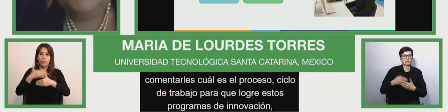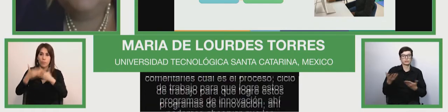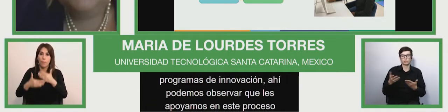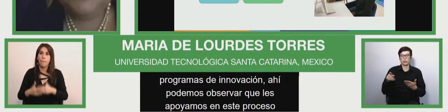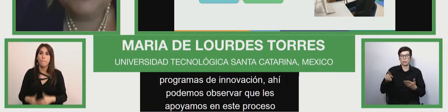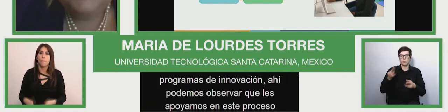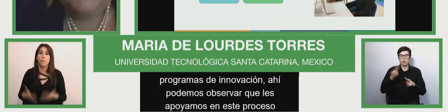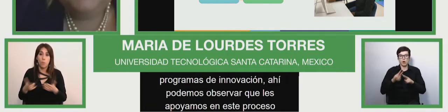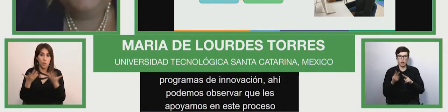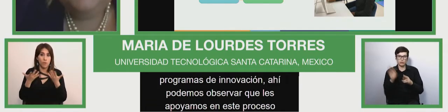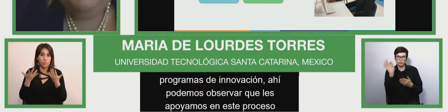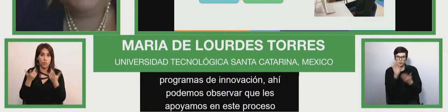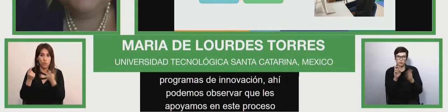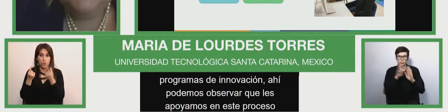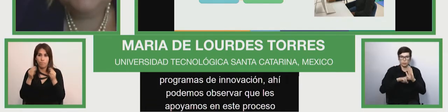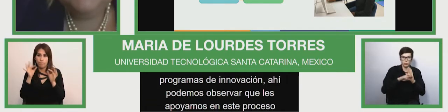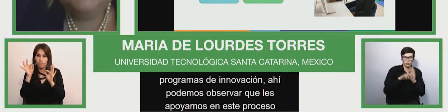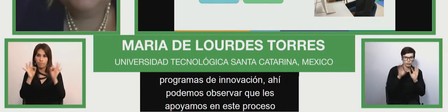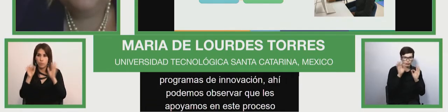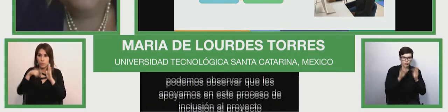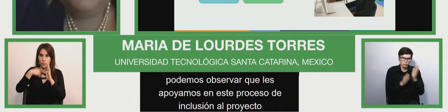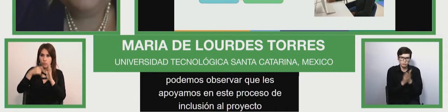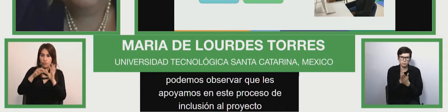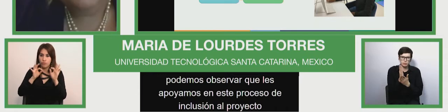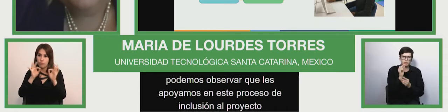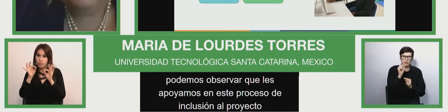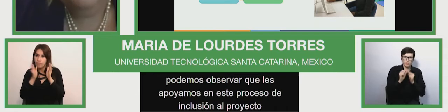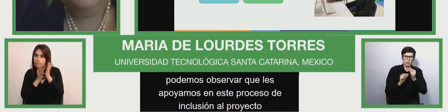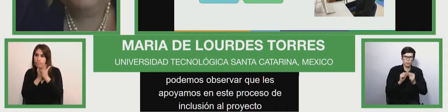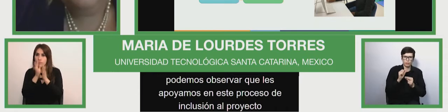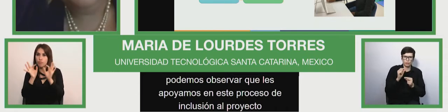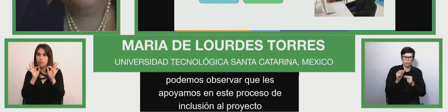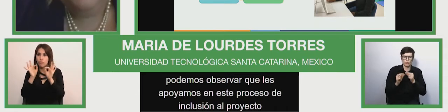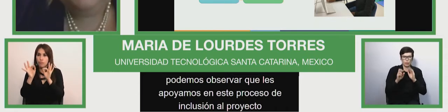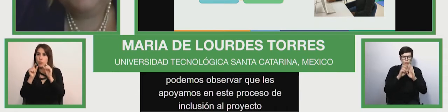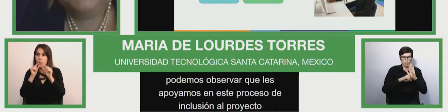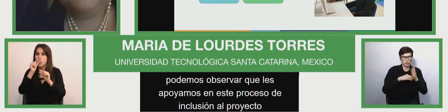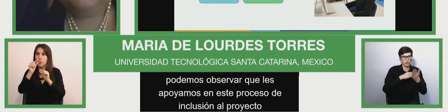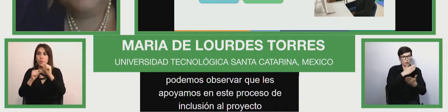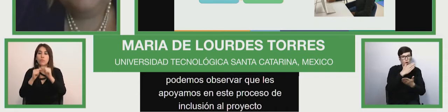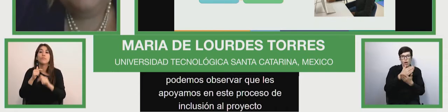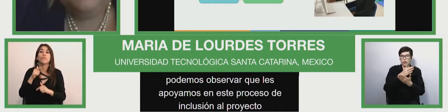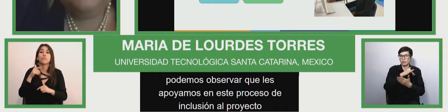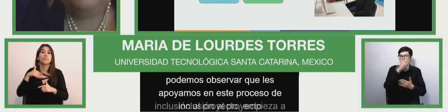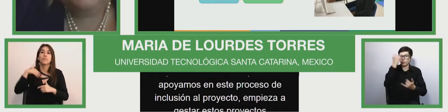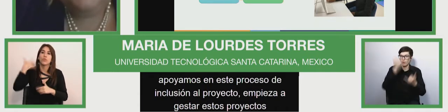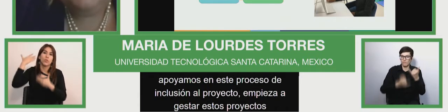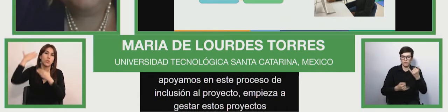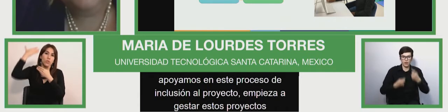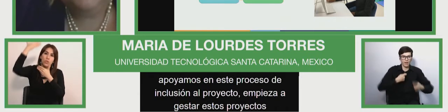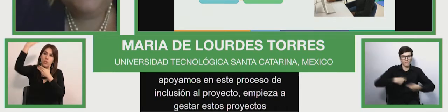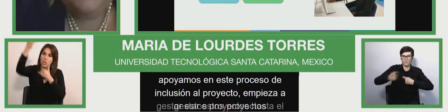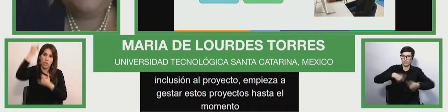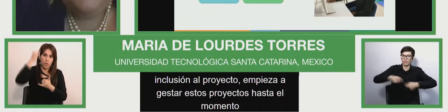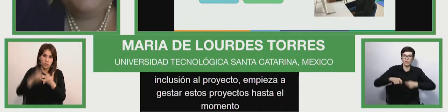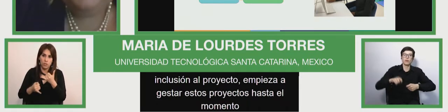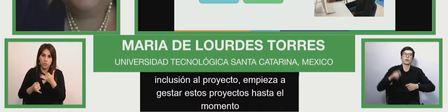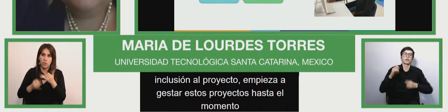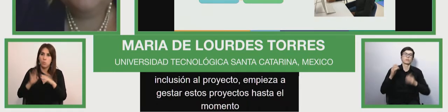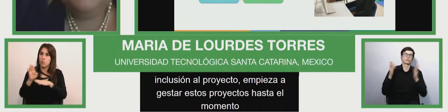prototipos empiezan a gestar estos proyectos hasta el momento que se monetizan o se llevan a la comercialización